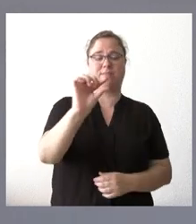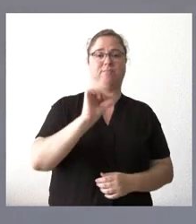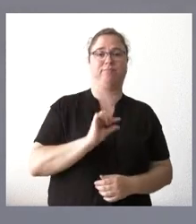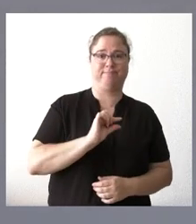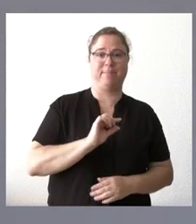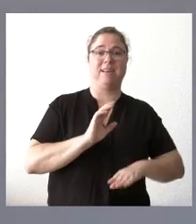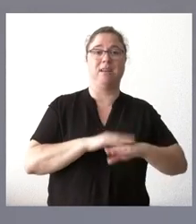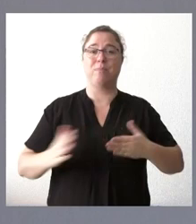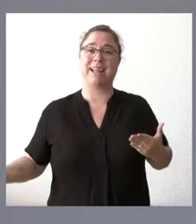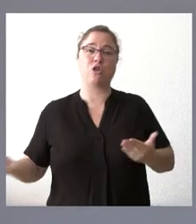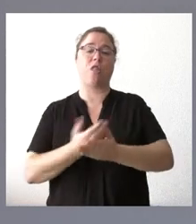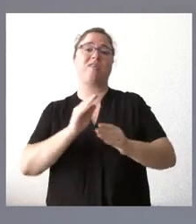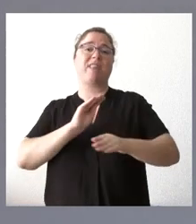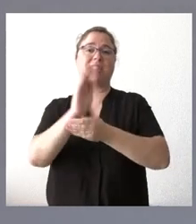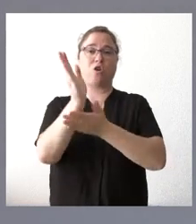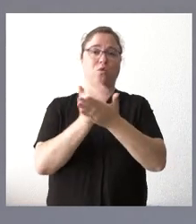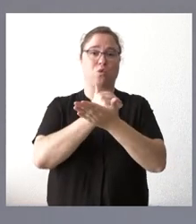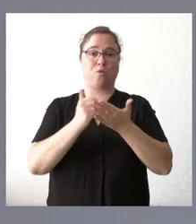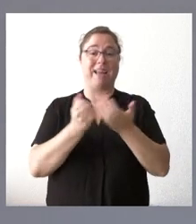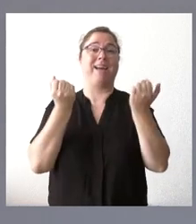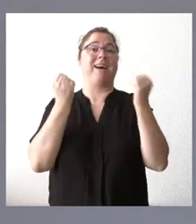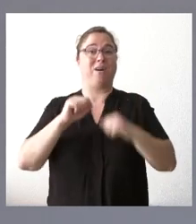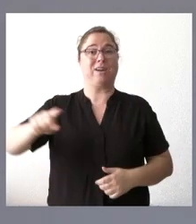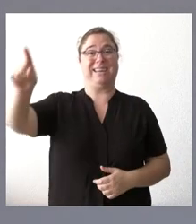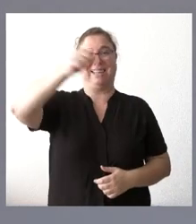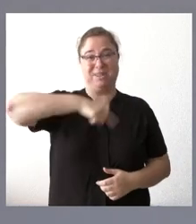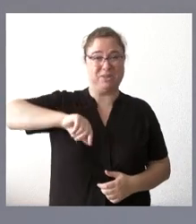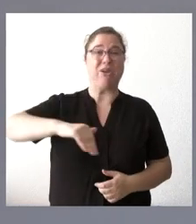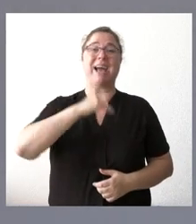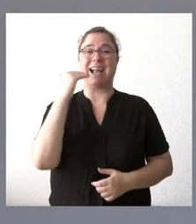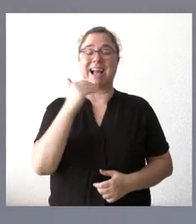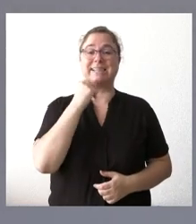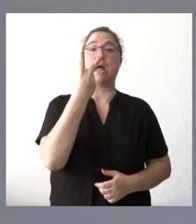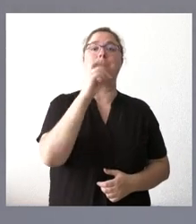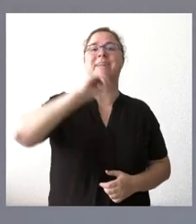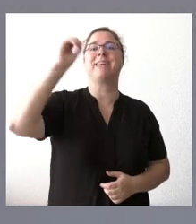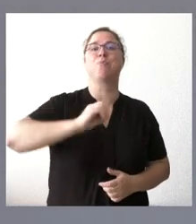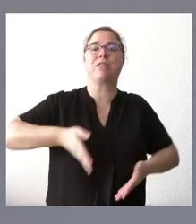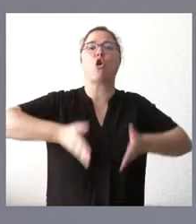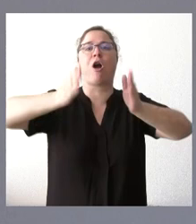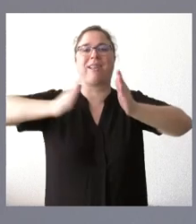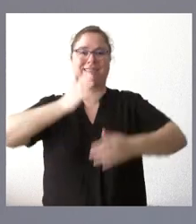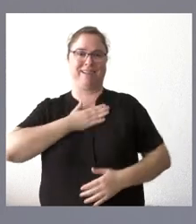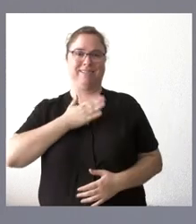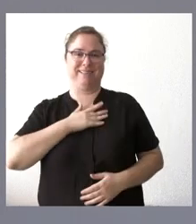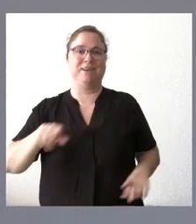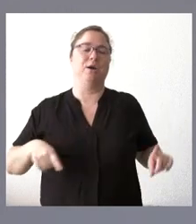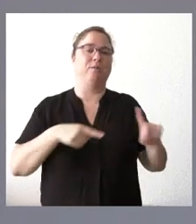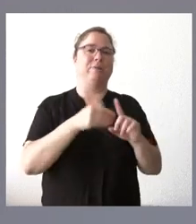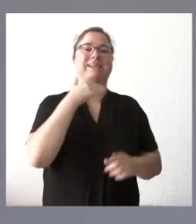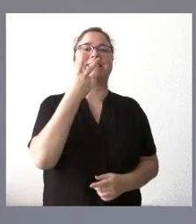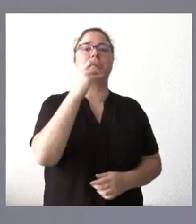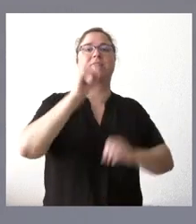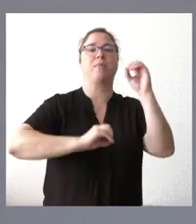toda la financiación autonómica, a pesar de que tenemos cerca del 20% de las carreteras autonómicas y también cerca del 20% de la